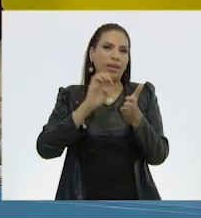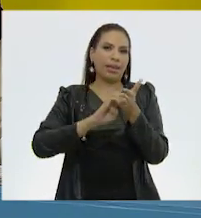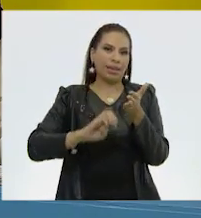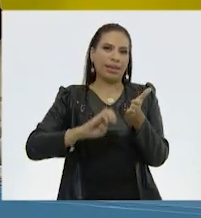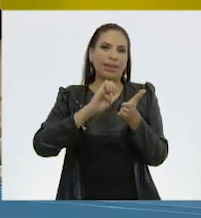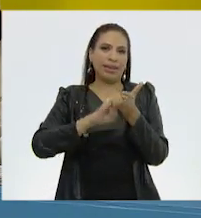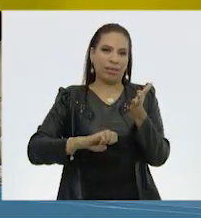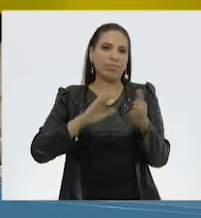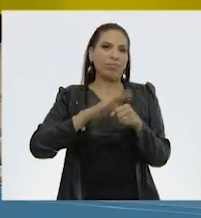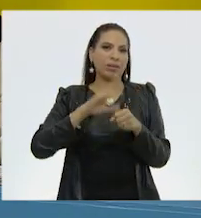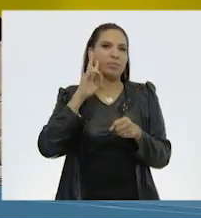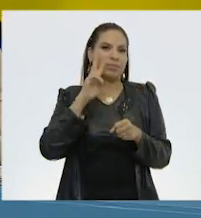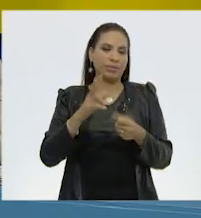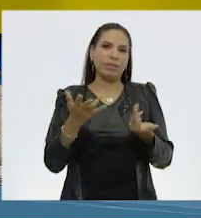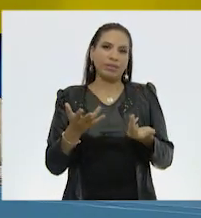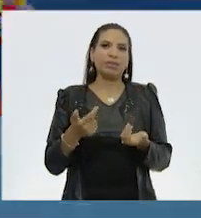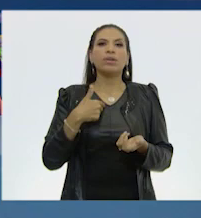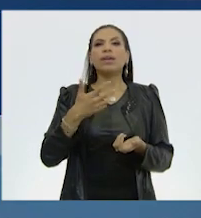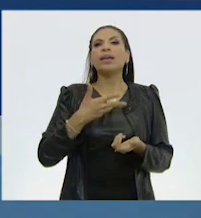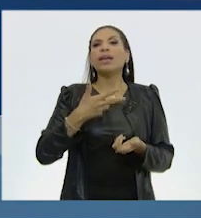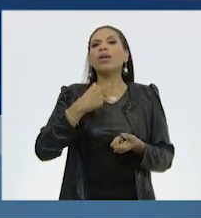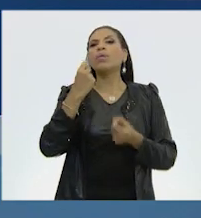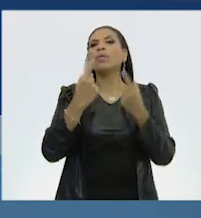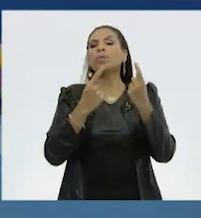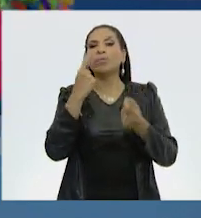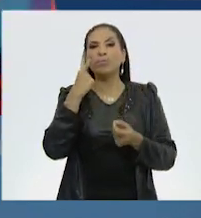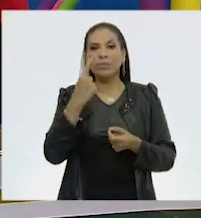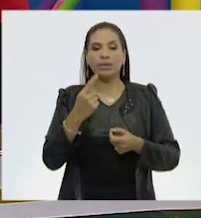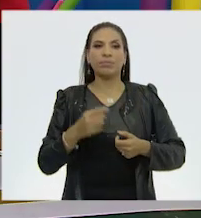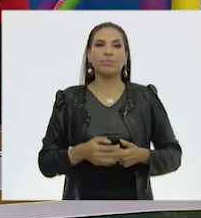más ejemplos. Sugieranme alguno. Yo tengo uno, profesor, mira.